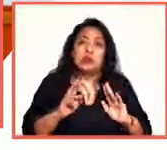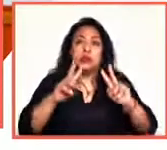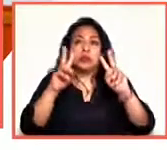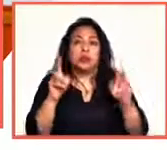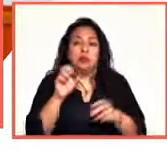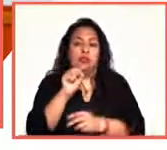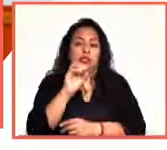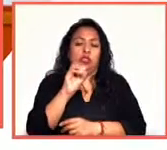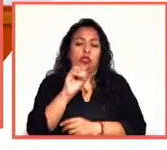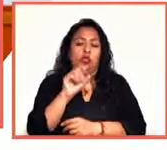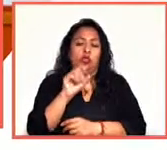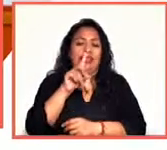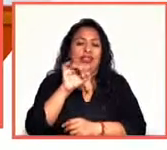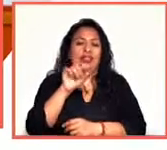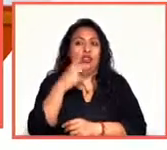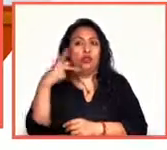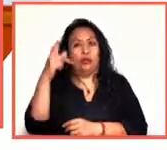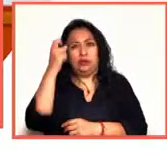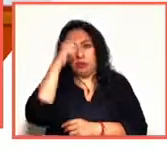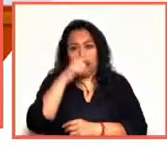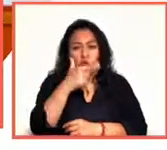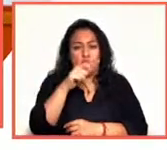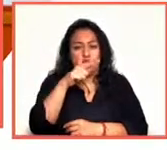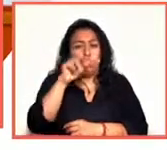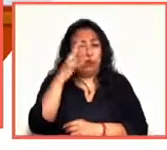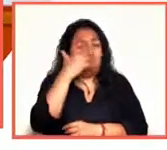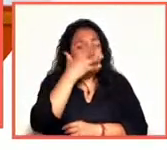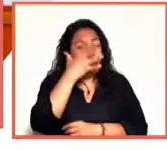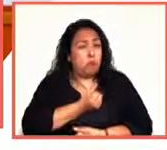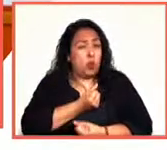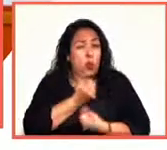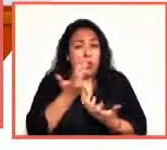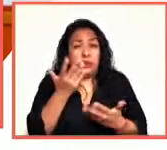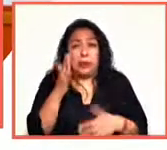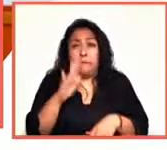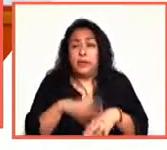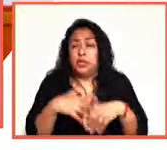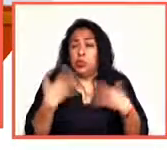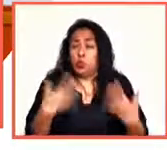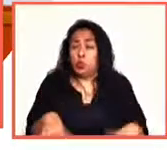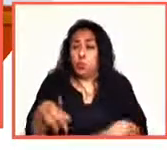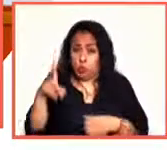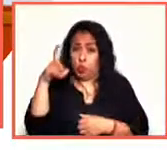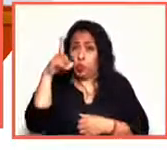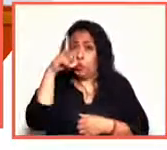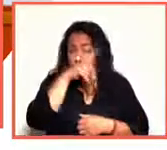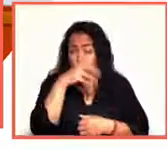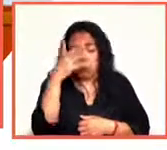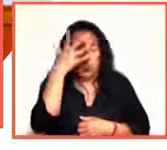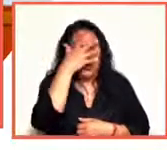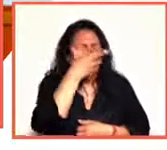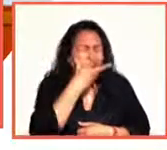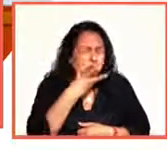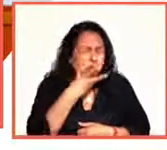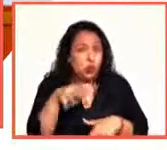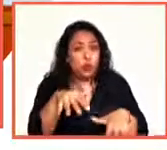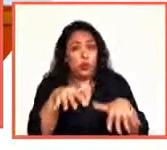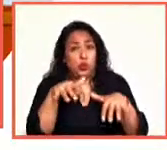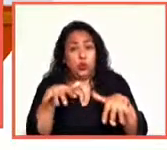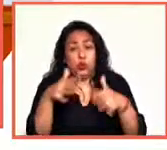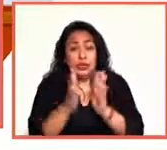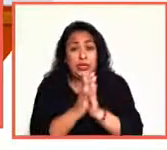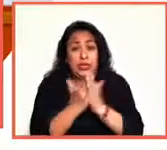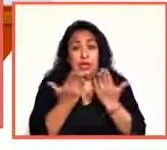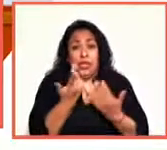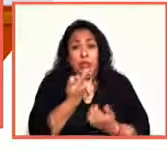Las Soledades de Góngora, el gran, maravilloso poema, probablemente el más alto, el más complejo, el más bello, el más resonante de la literatura